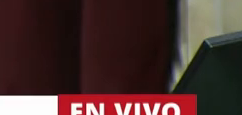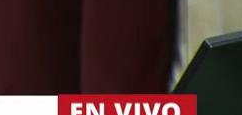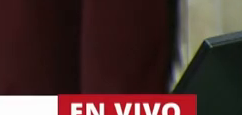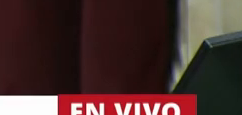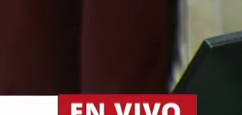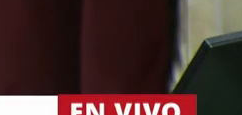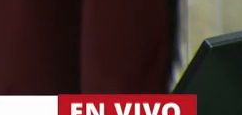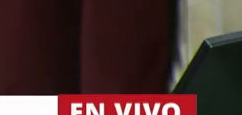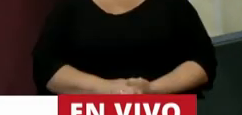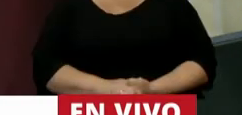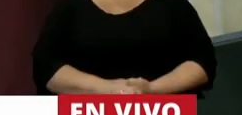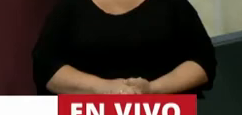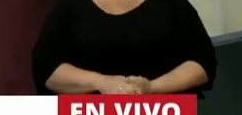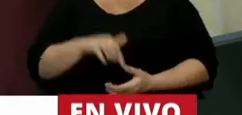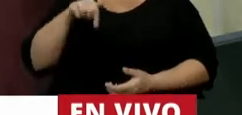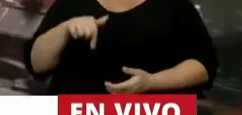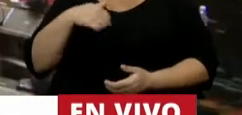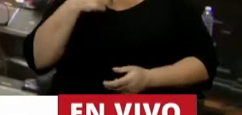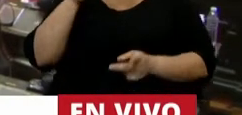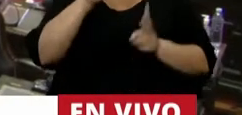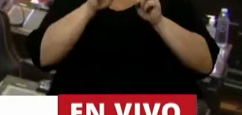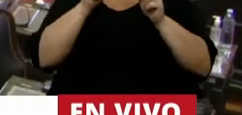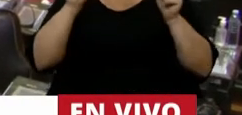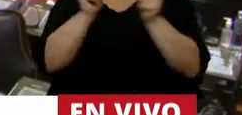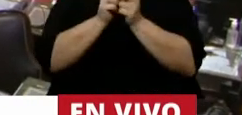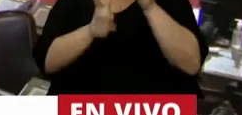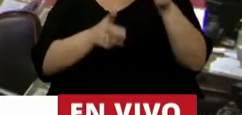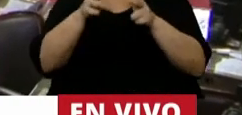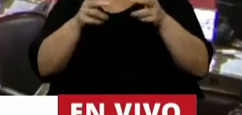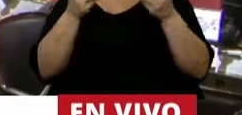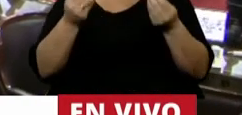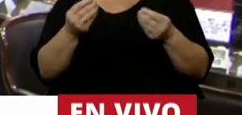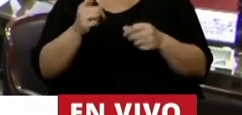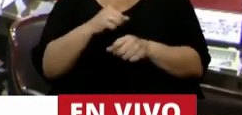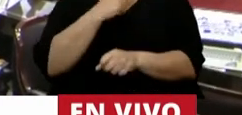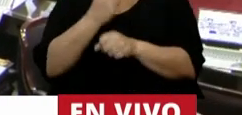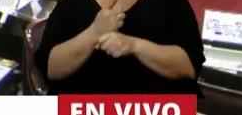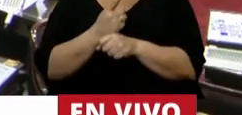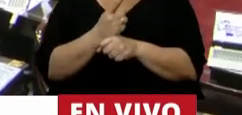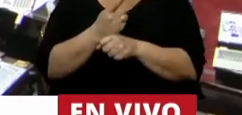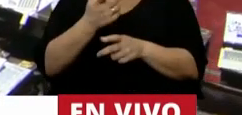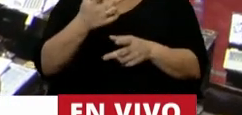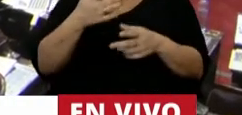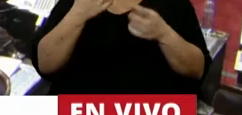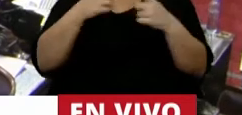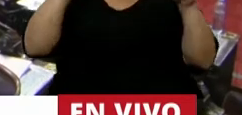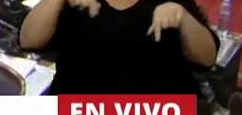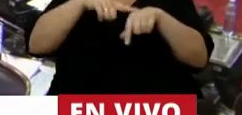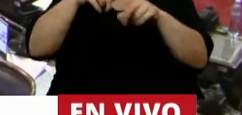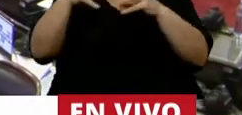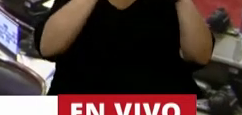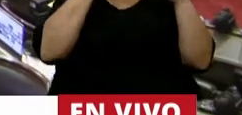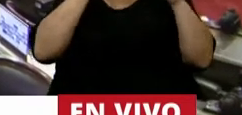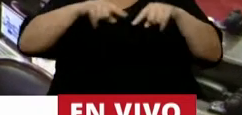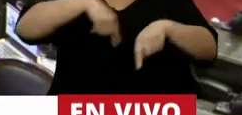presidente. Gracias. Voy a tratar de ser sintético porque es imposible ser originar a esta altura del